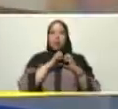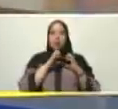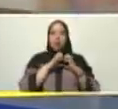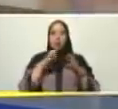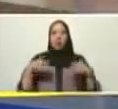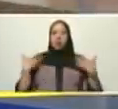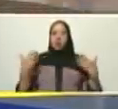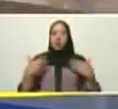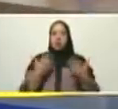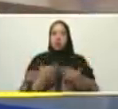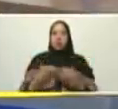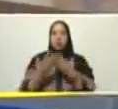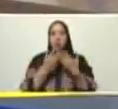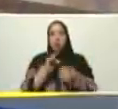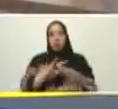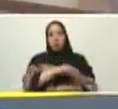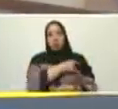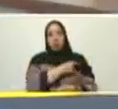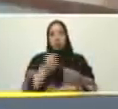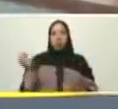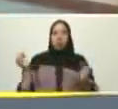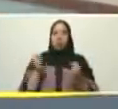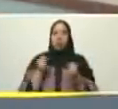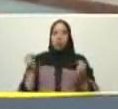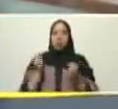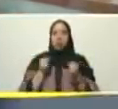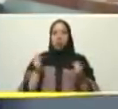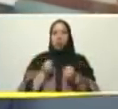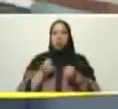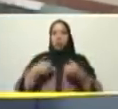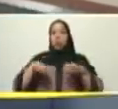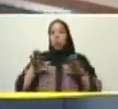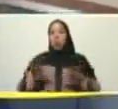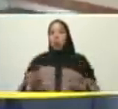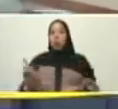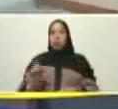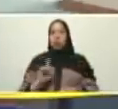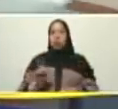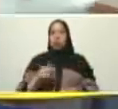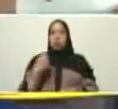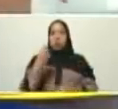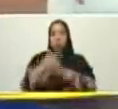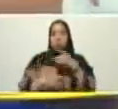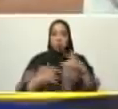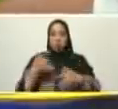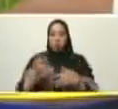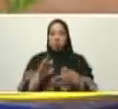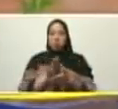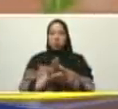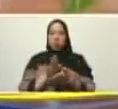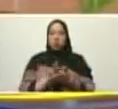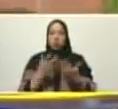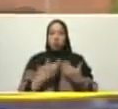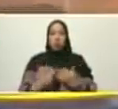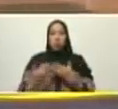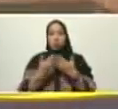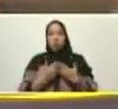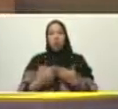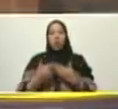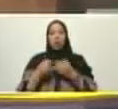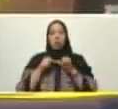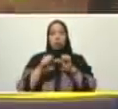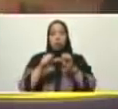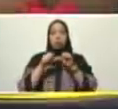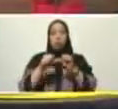soy estudiante de contadoría de la Universidad de Los Andes tuve que parar mi carrera ahorita con tranquilidad voy a retomar mi carrera porque